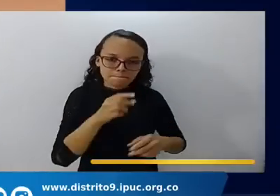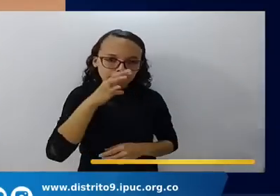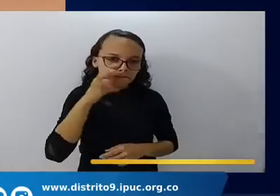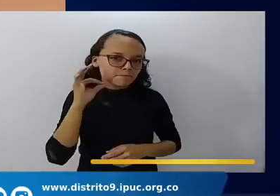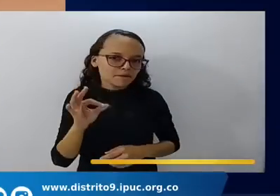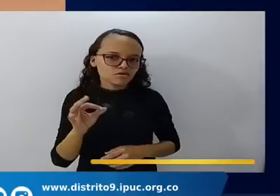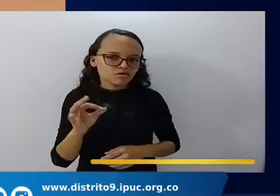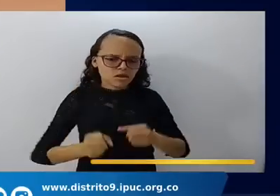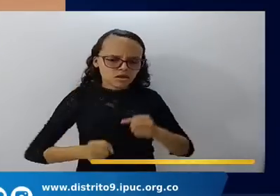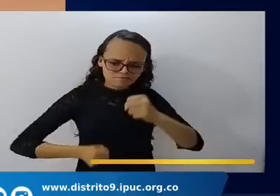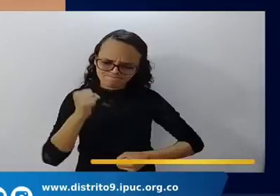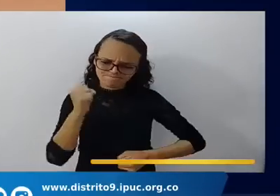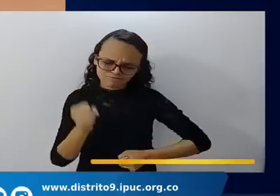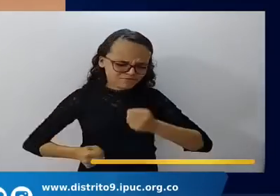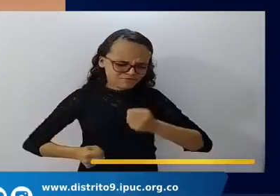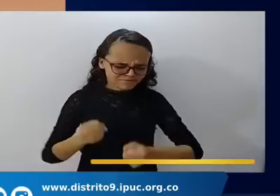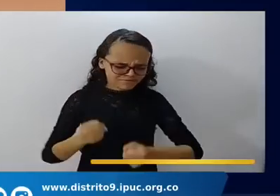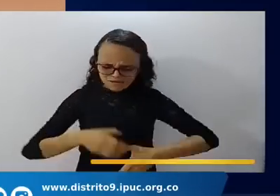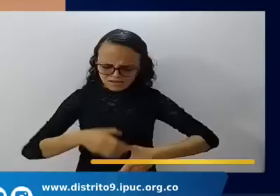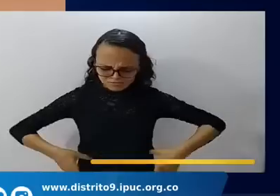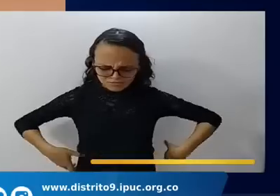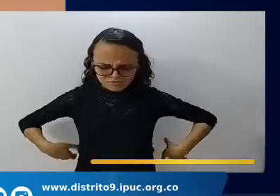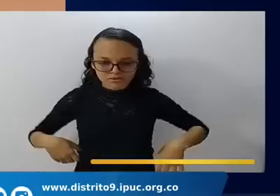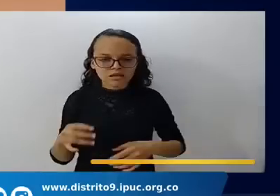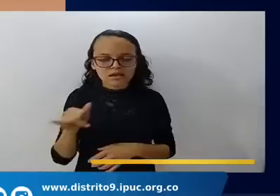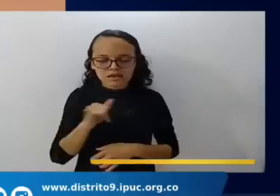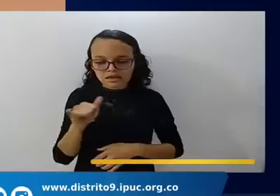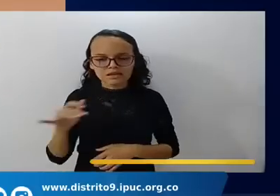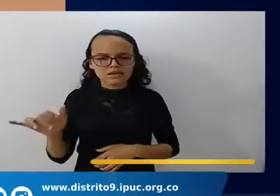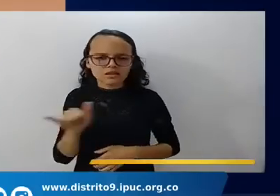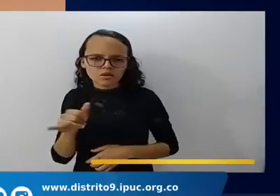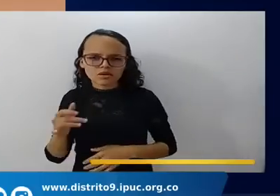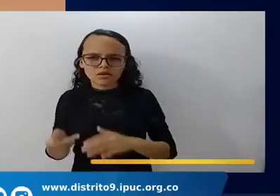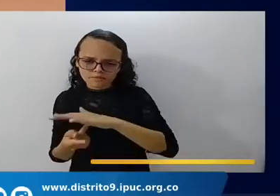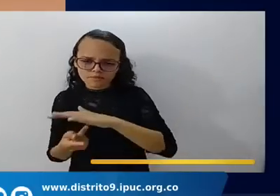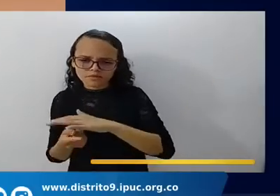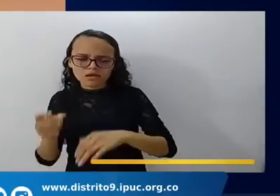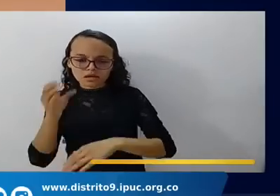que de pronto los pasos de los verdugos se acercaban a su celda.